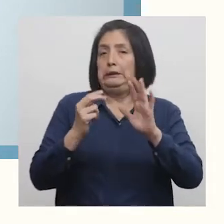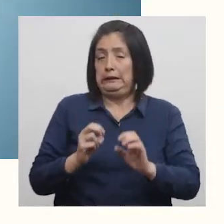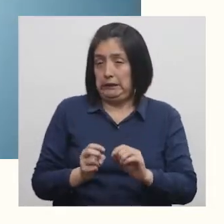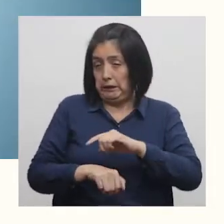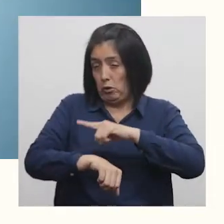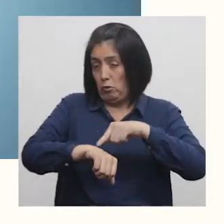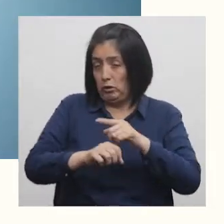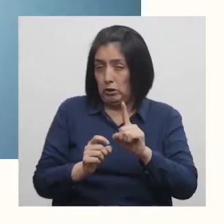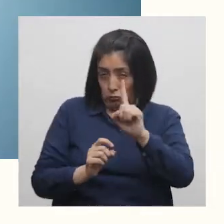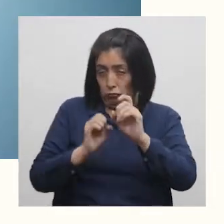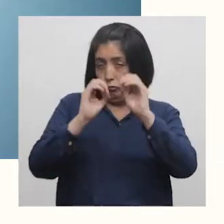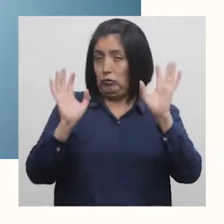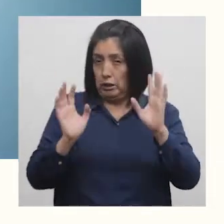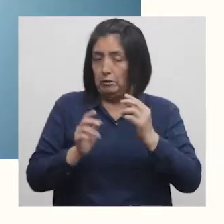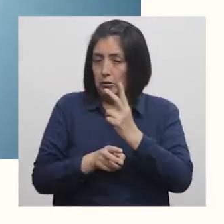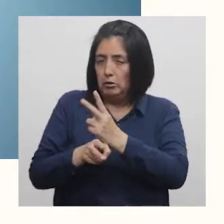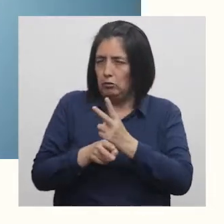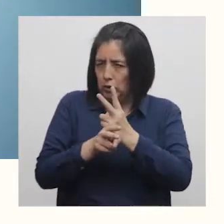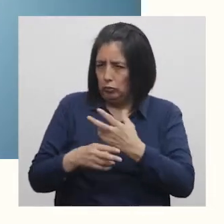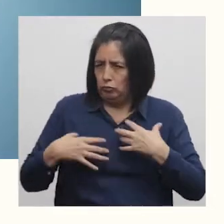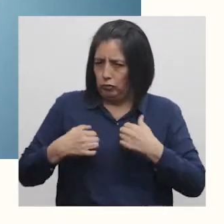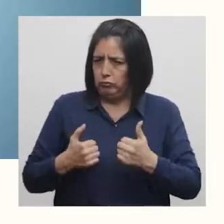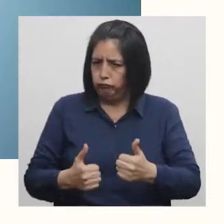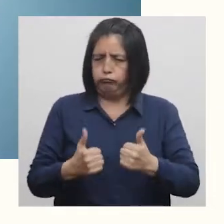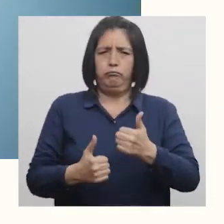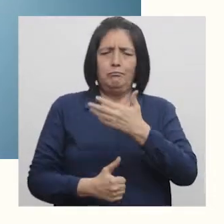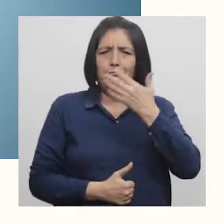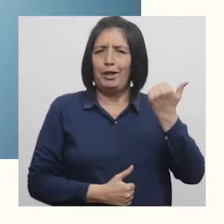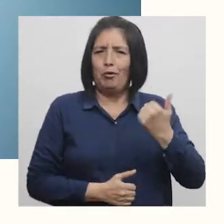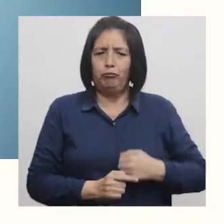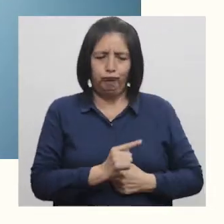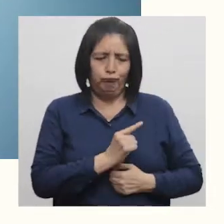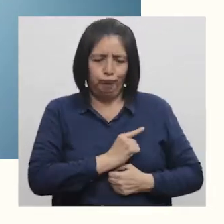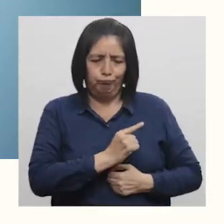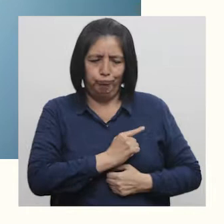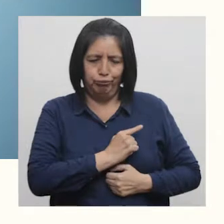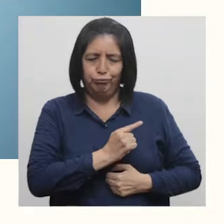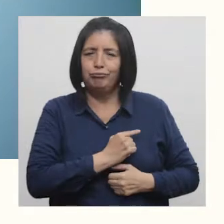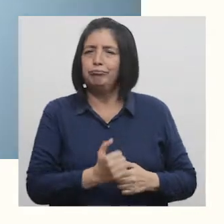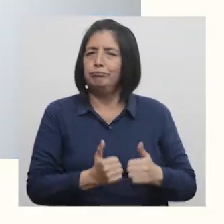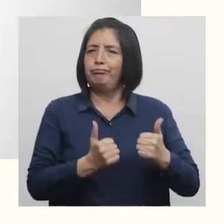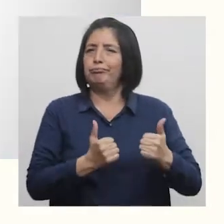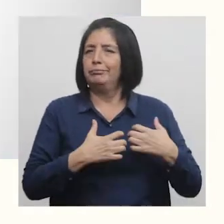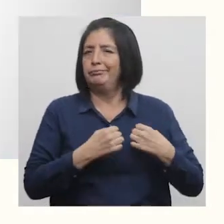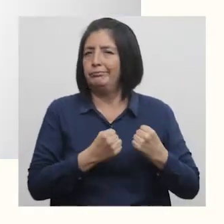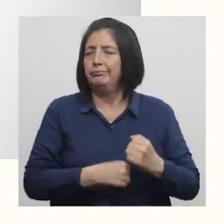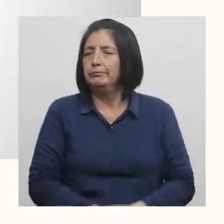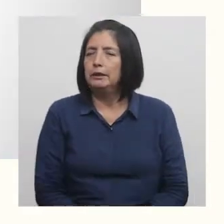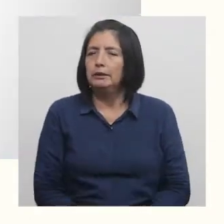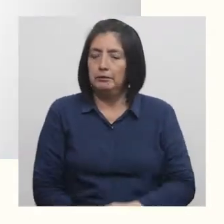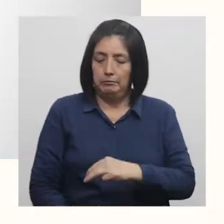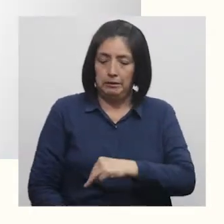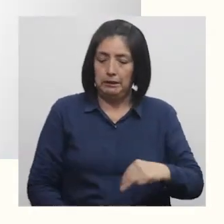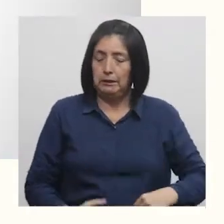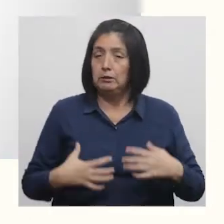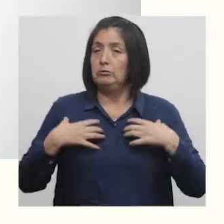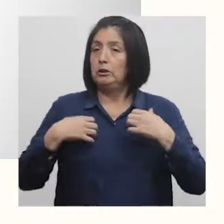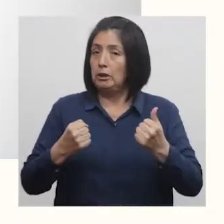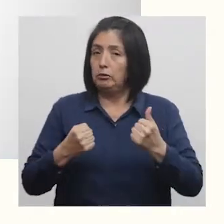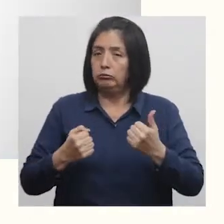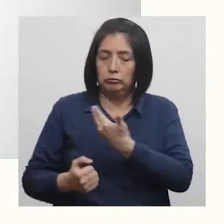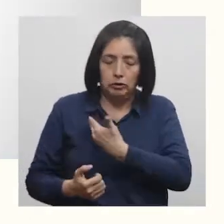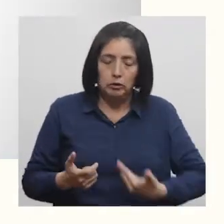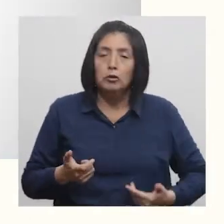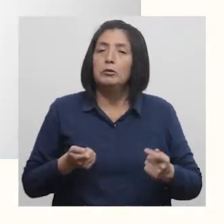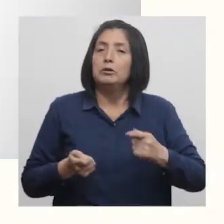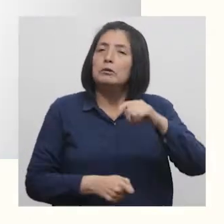Para cuidar tu salud y sentirte mejor, late por un corazón saludable Ministerio de Salud Gobierno